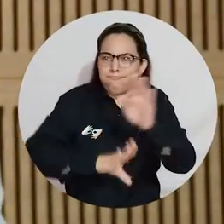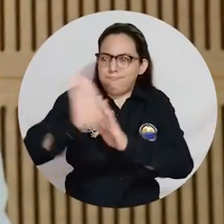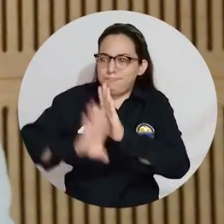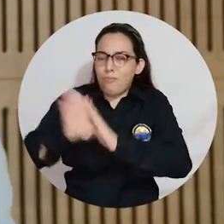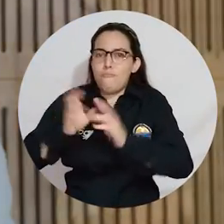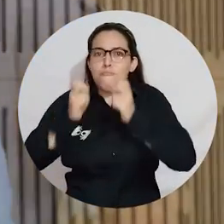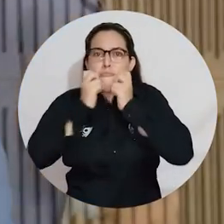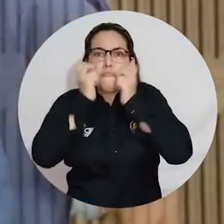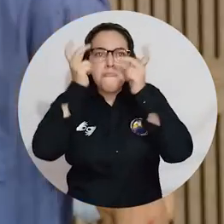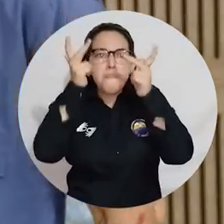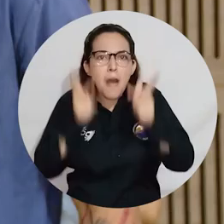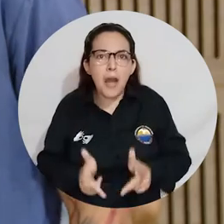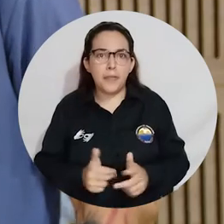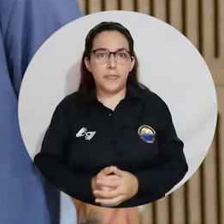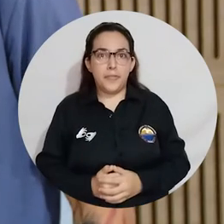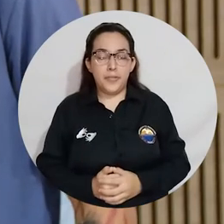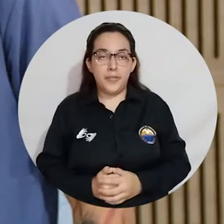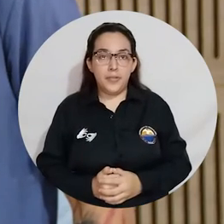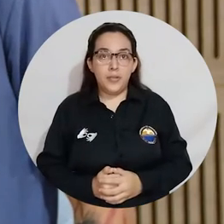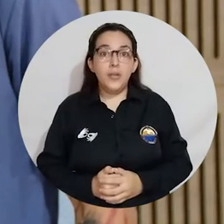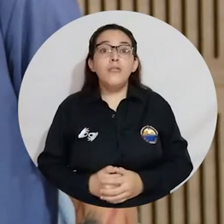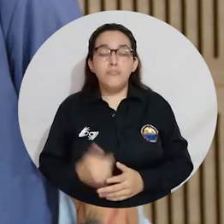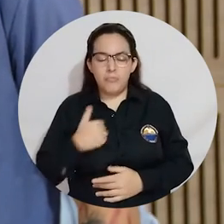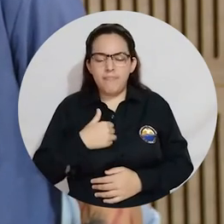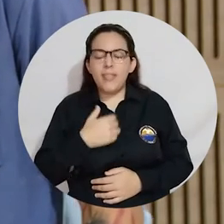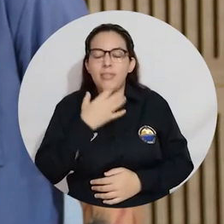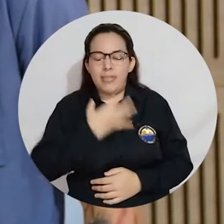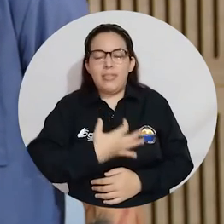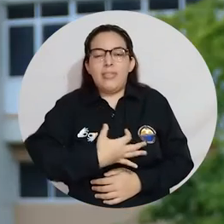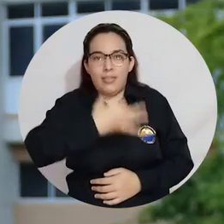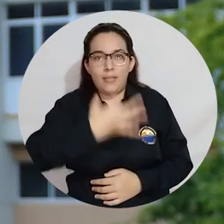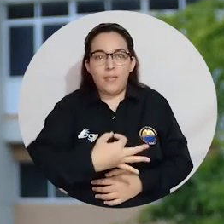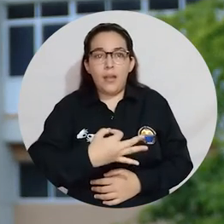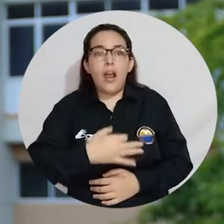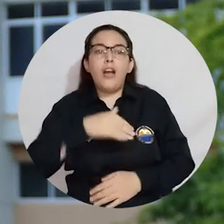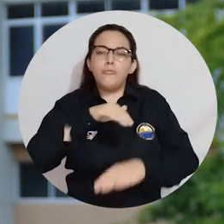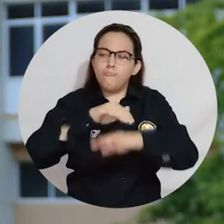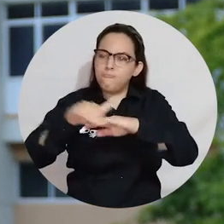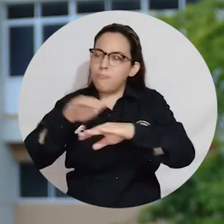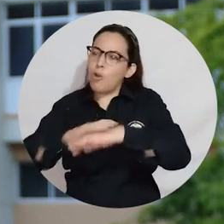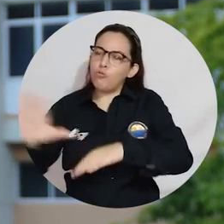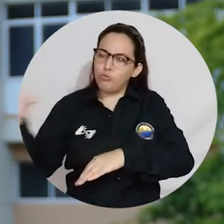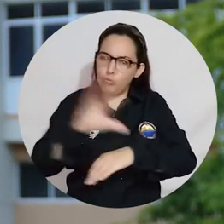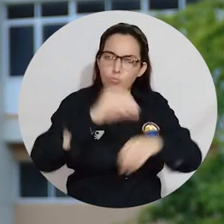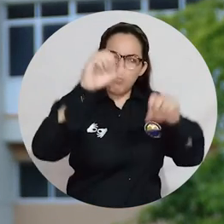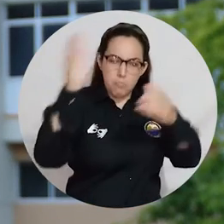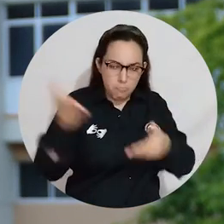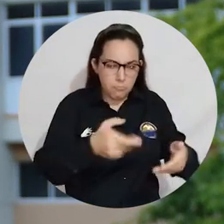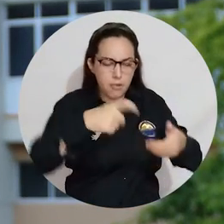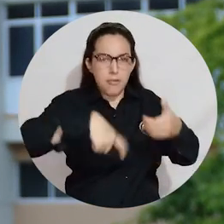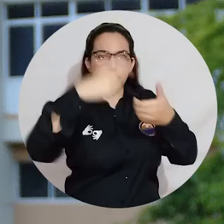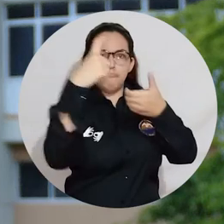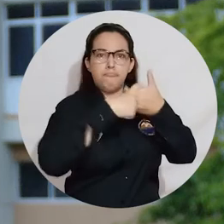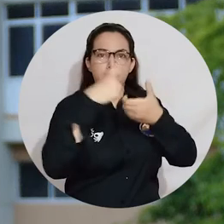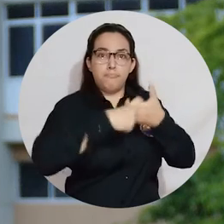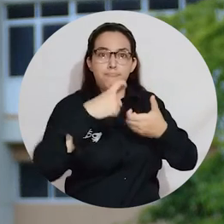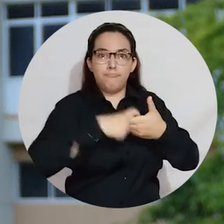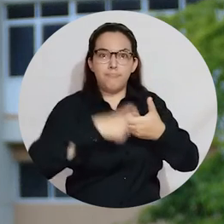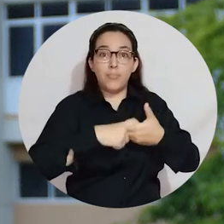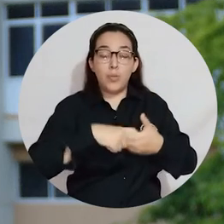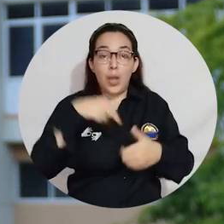como seres humanos y de verdad yo les doy una gran invitación a aquellos que quieran integrarse a la Universidad de Magdalena